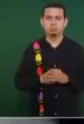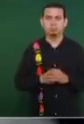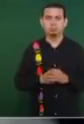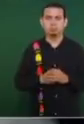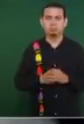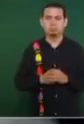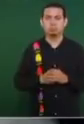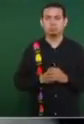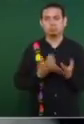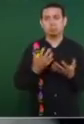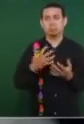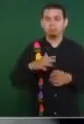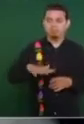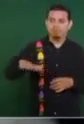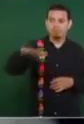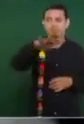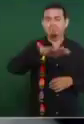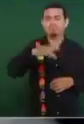extraordinario,